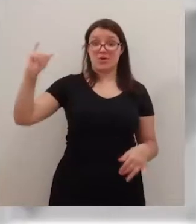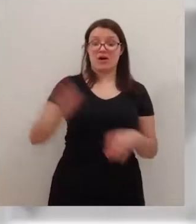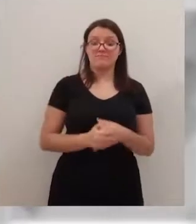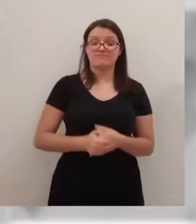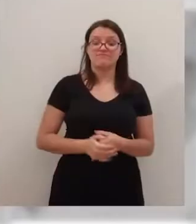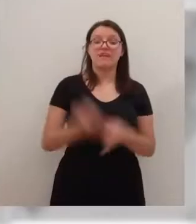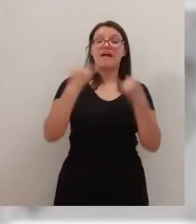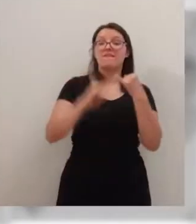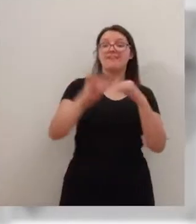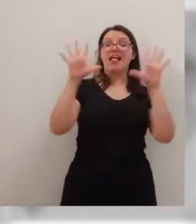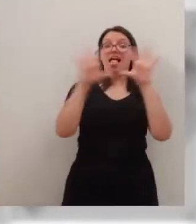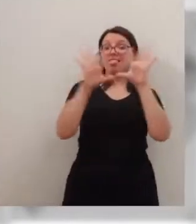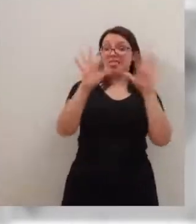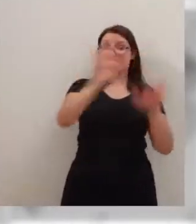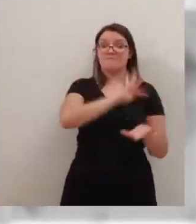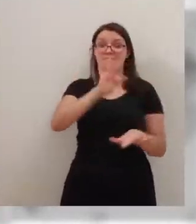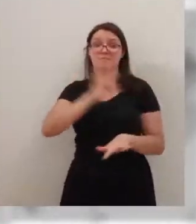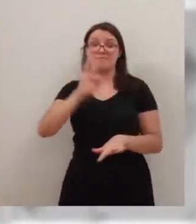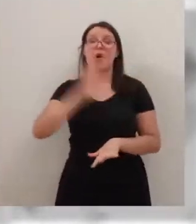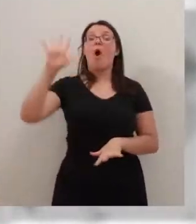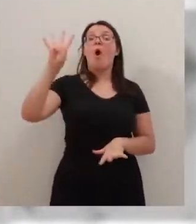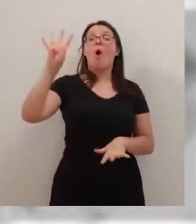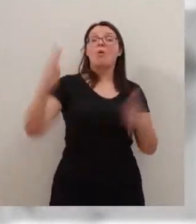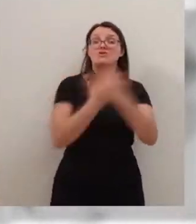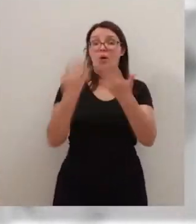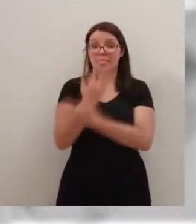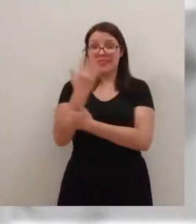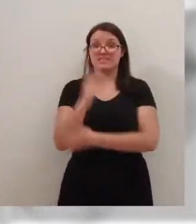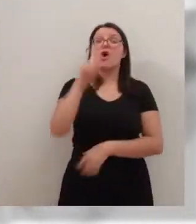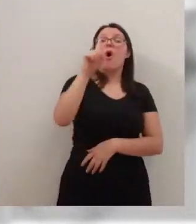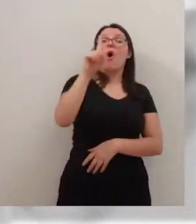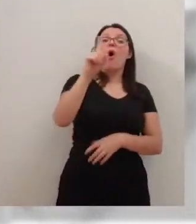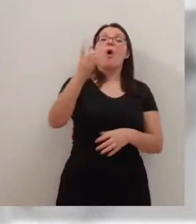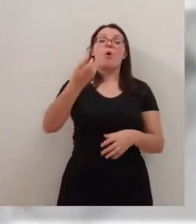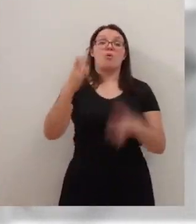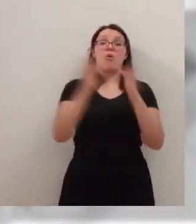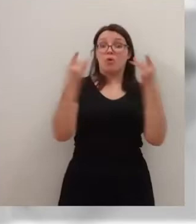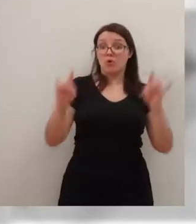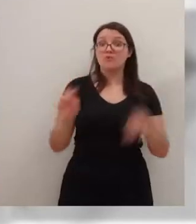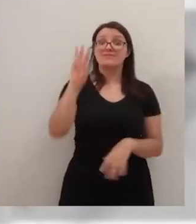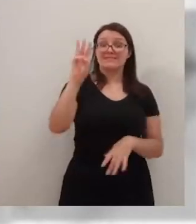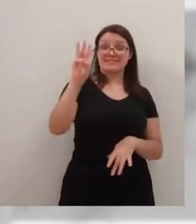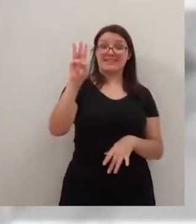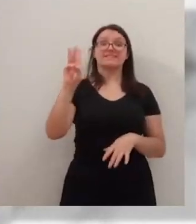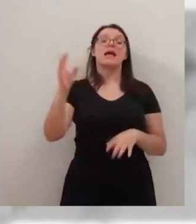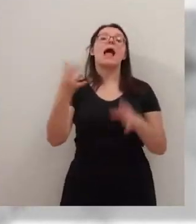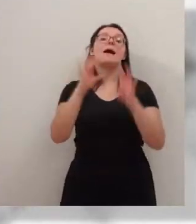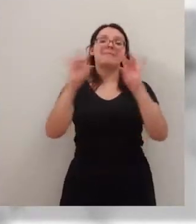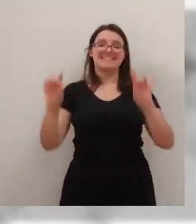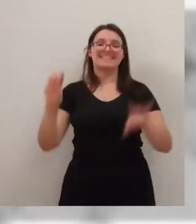preseas para nuestra comunidad en estos cuatro días de competición. Un oro, tres platas y seis bronces, todos ellos femeninos.